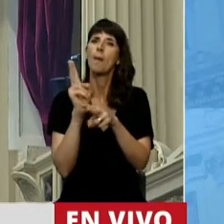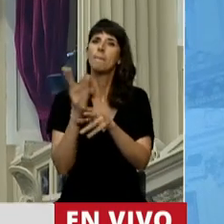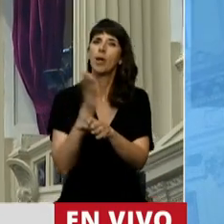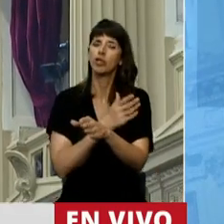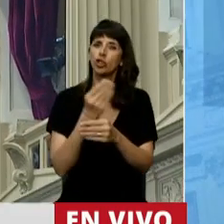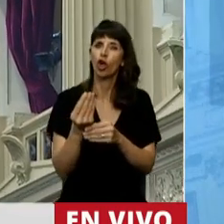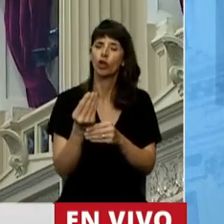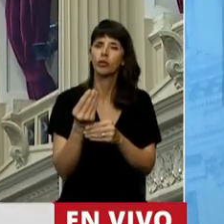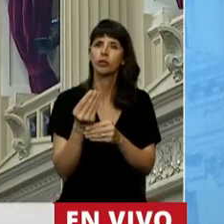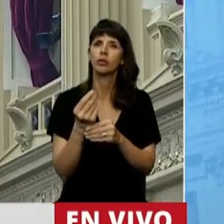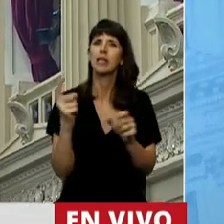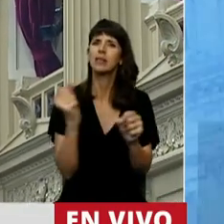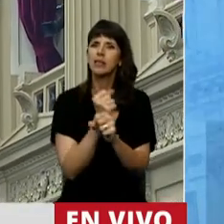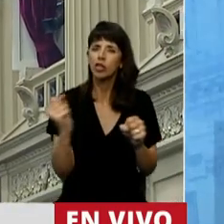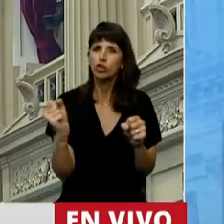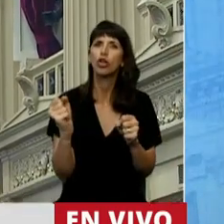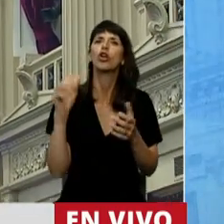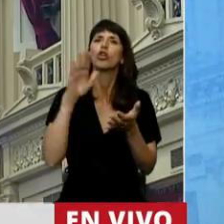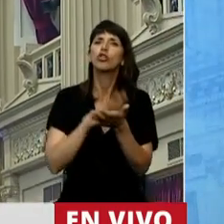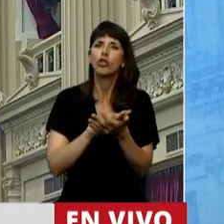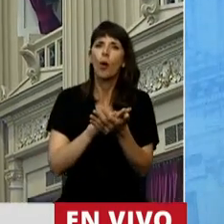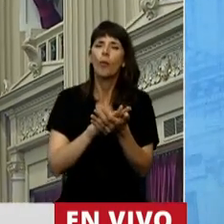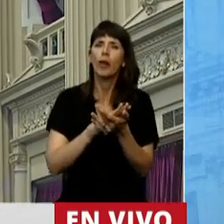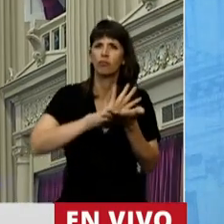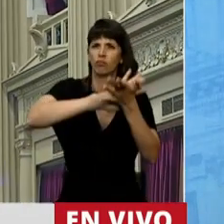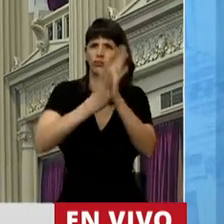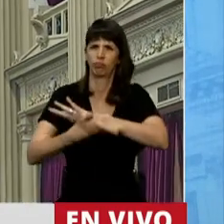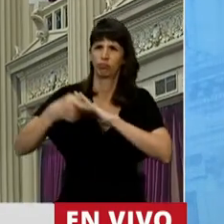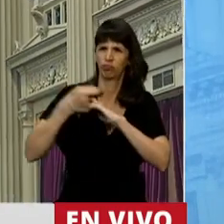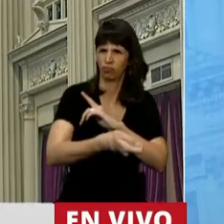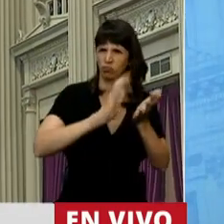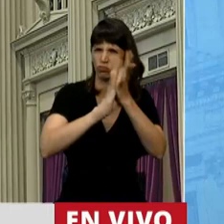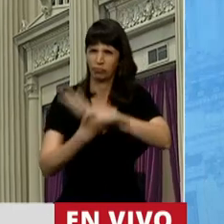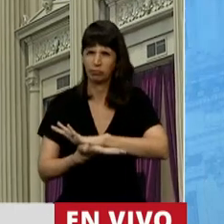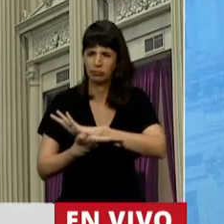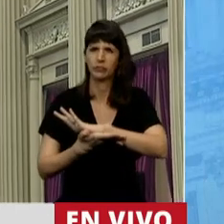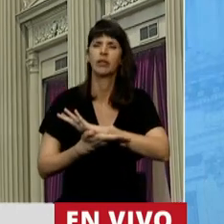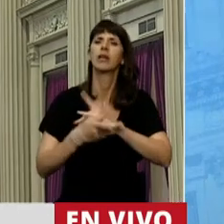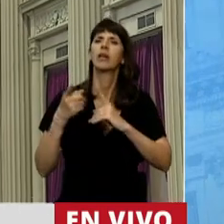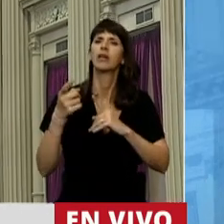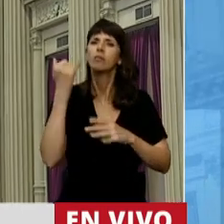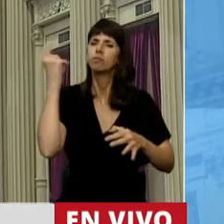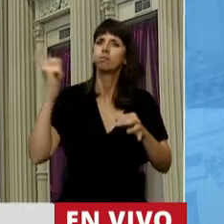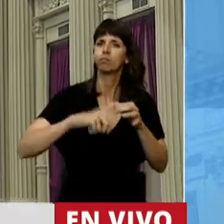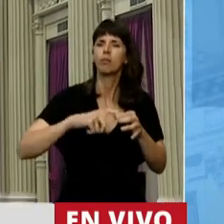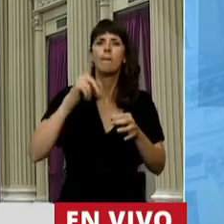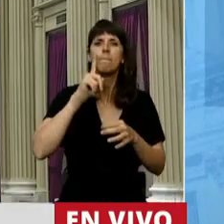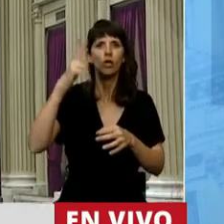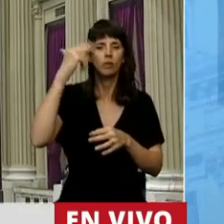y Sanción del Delito de Genocidio, adoptada en 1948